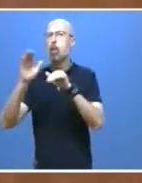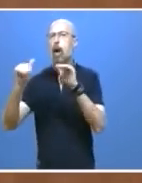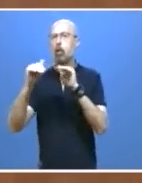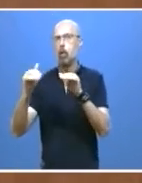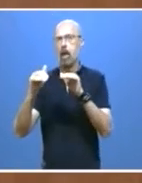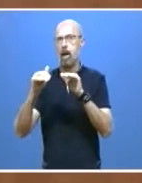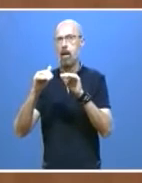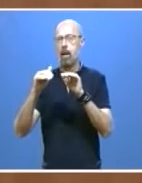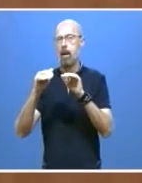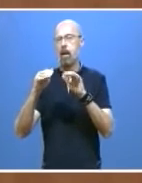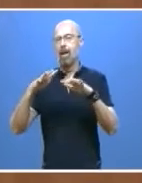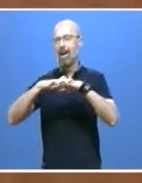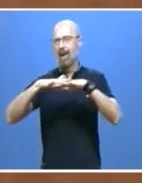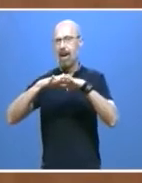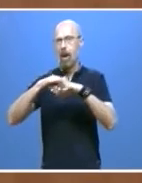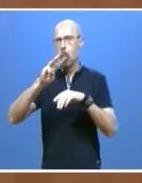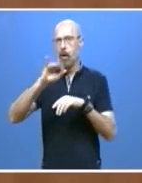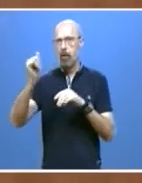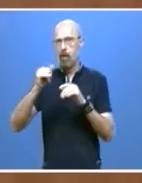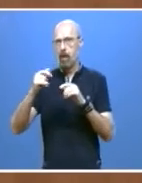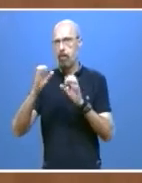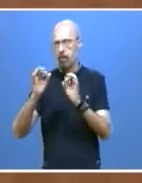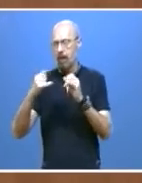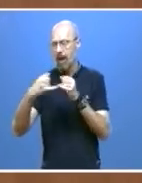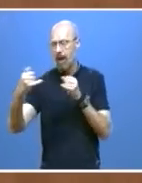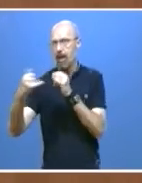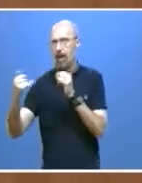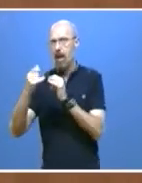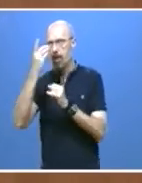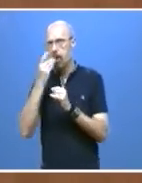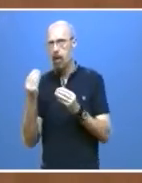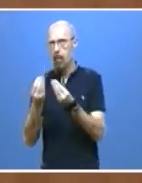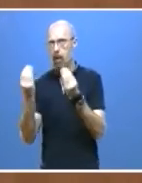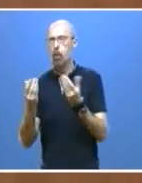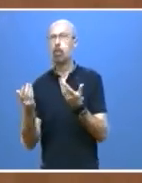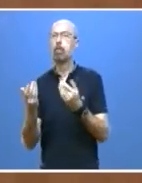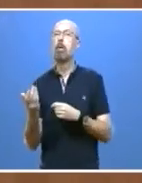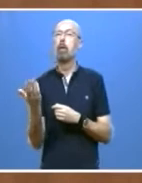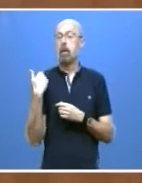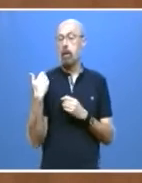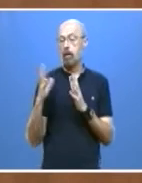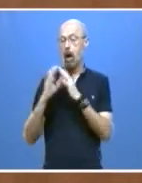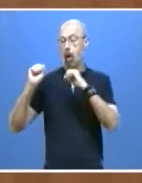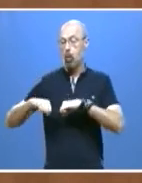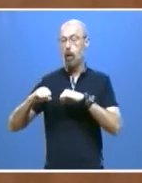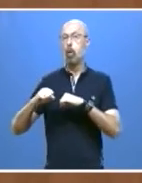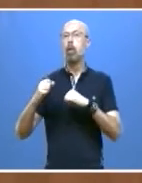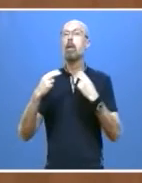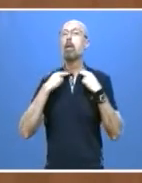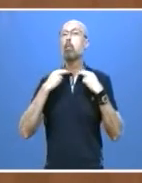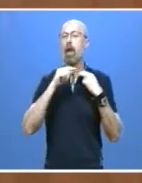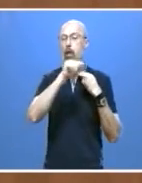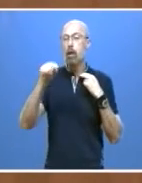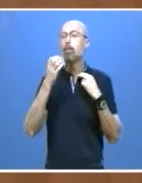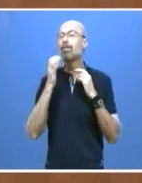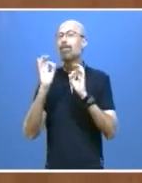Y mañana se firmará el primer protocolo con las diputaciones, en concreto con la Diputación de León, para extender la banda ancha en la provincia